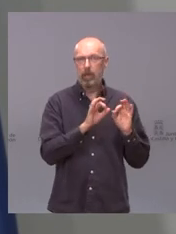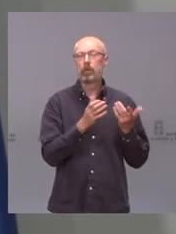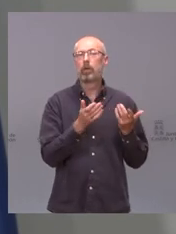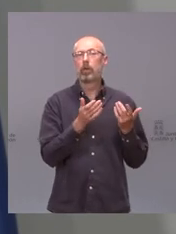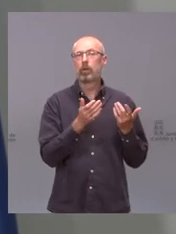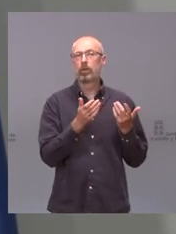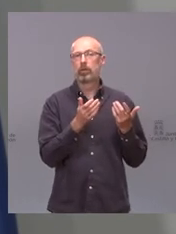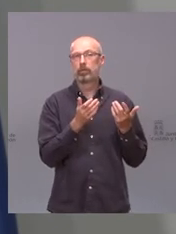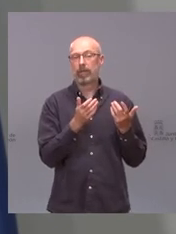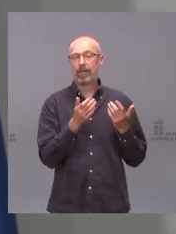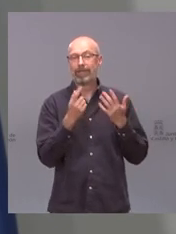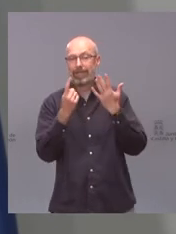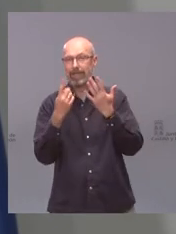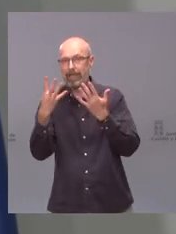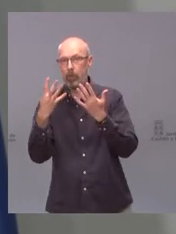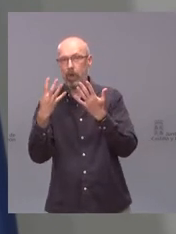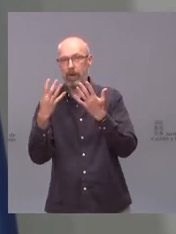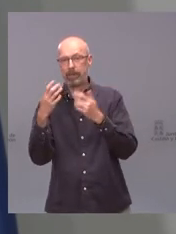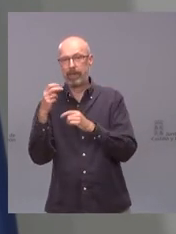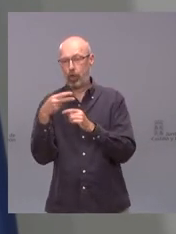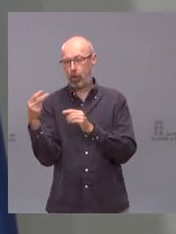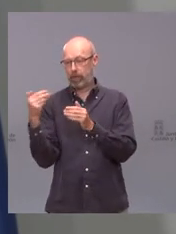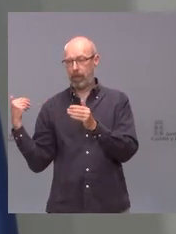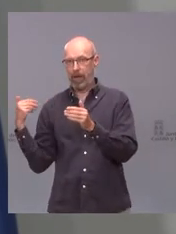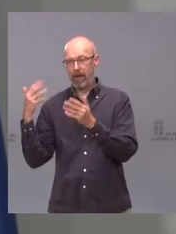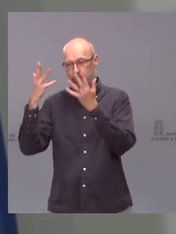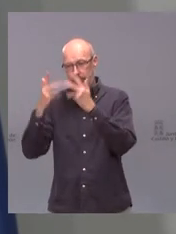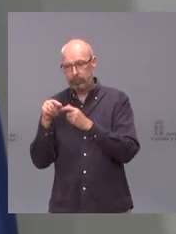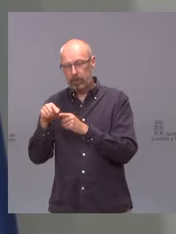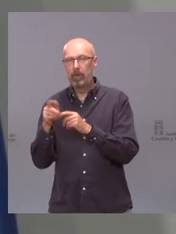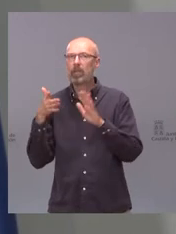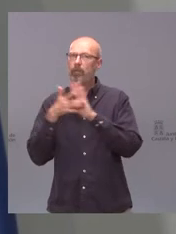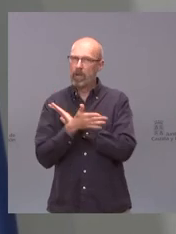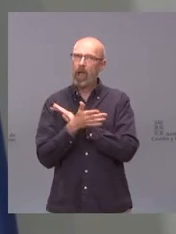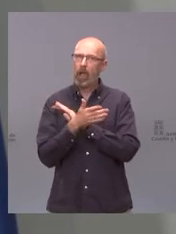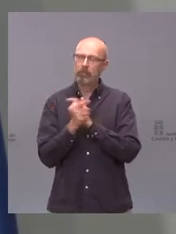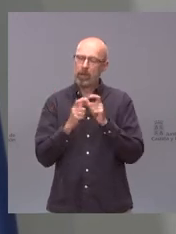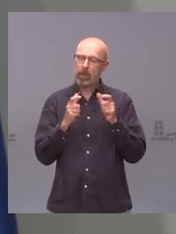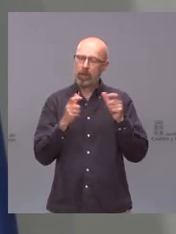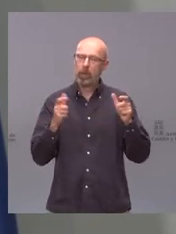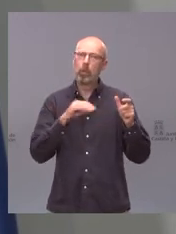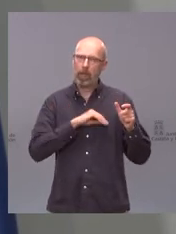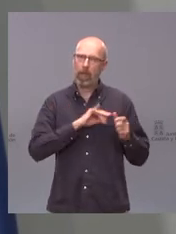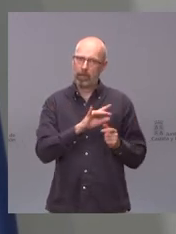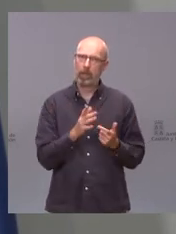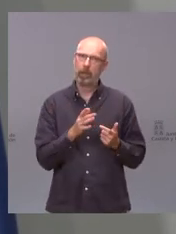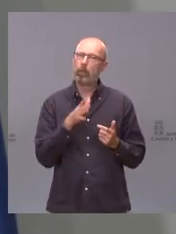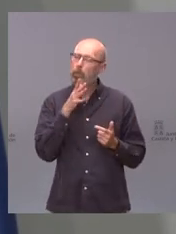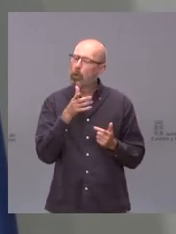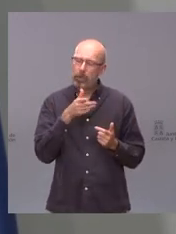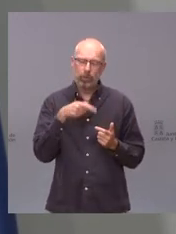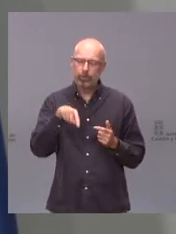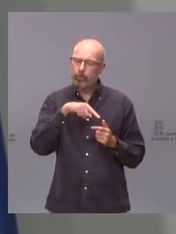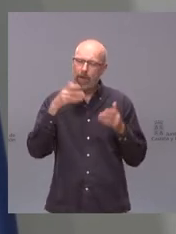a 14 eso quiere decir que está creciendo a un ritmo muy importante por tanto nuestra recomendación